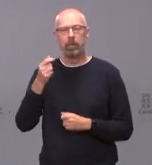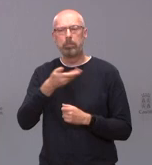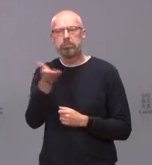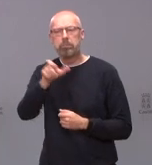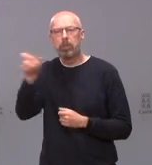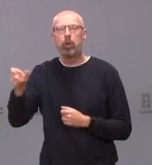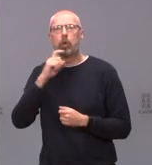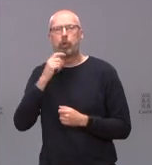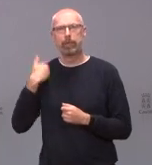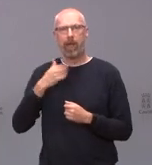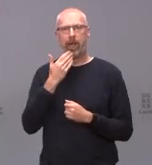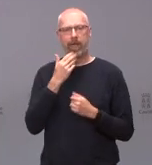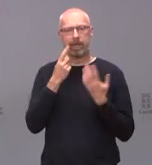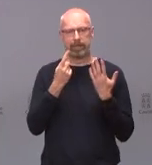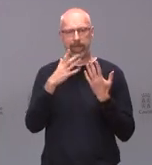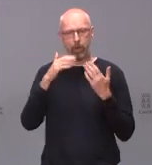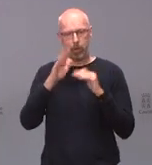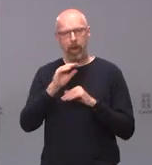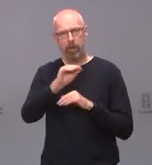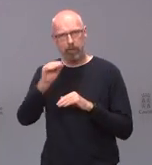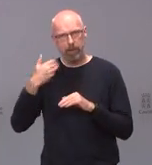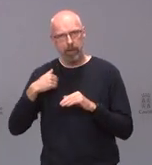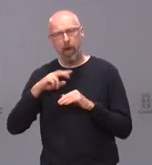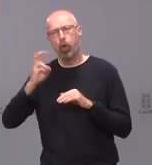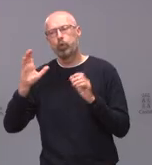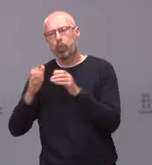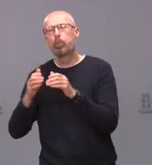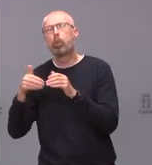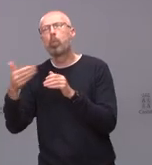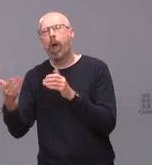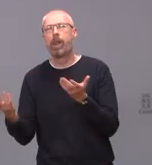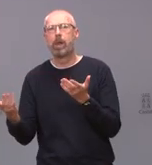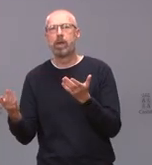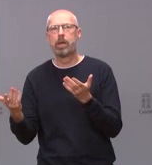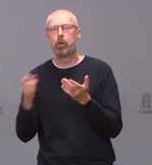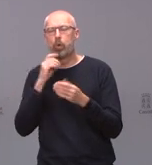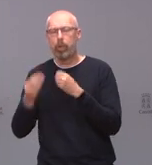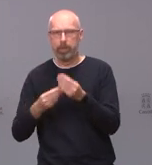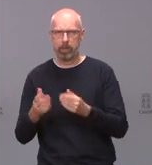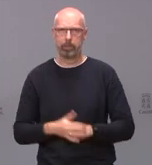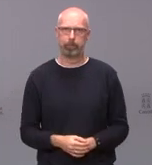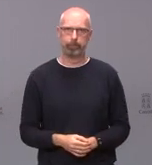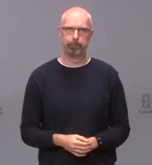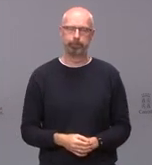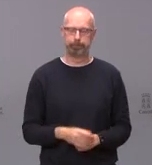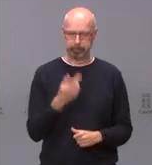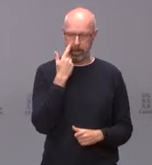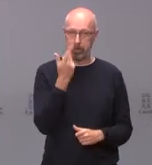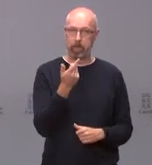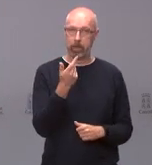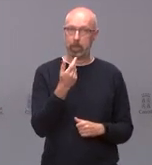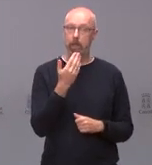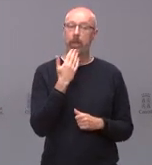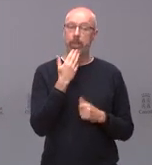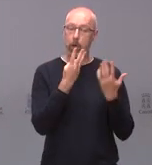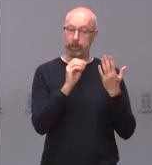cuál será el siguiente grupo y cómo se va a hacer gracias Bien sobre el porcentaje de población mayor de